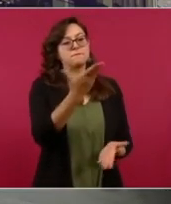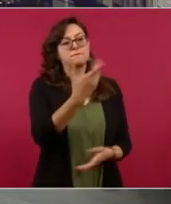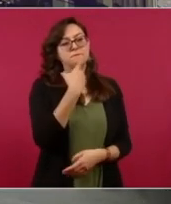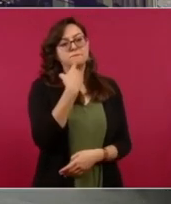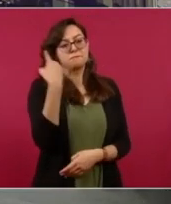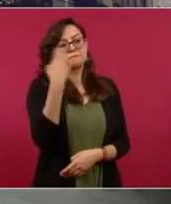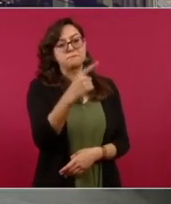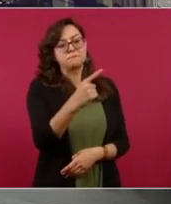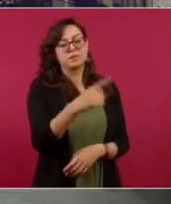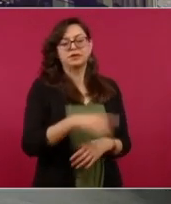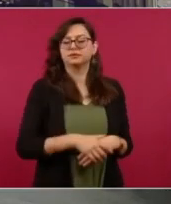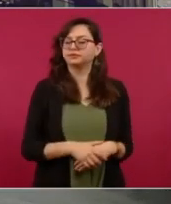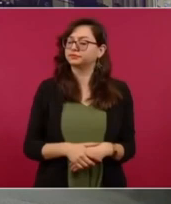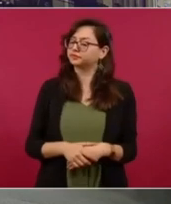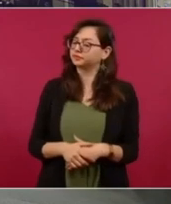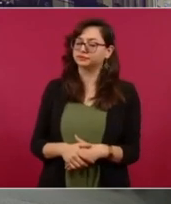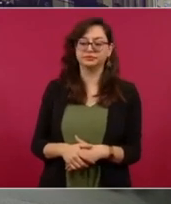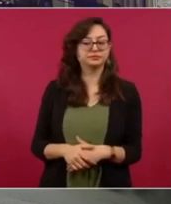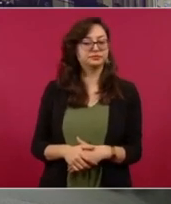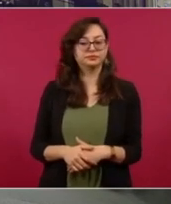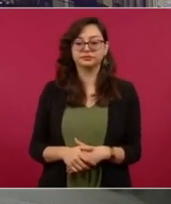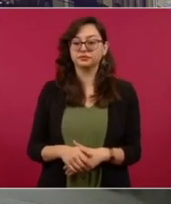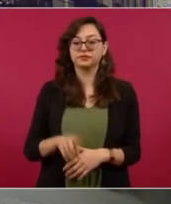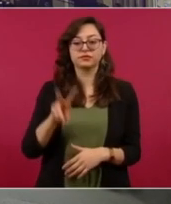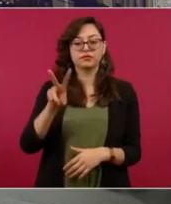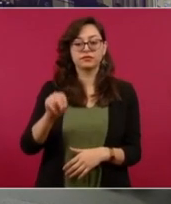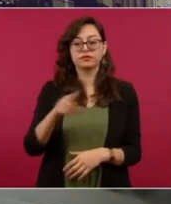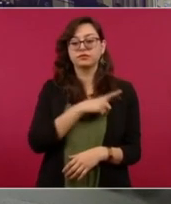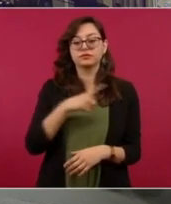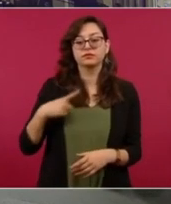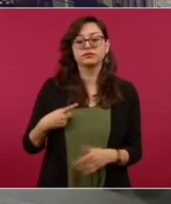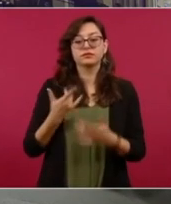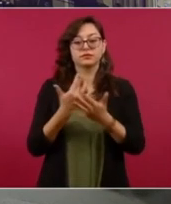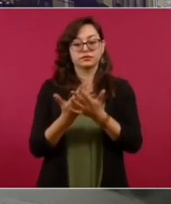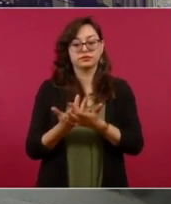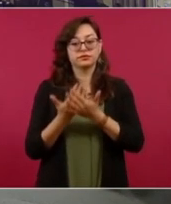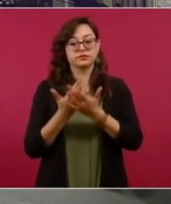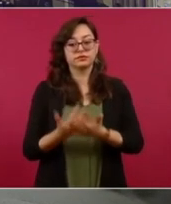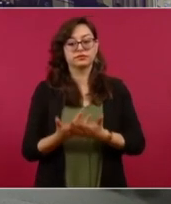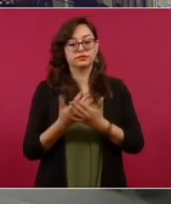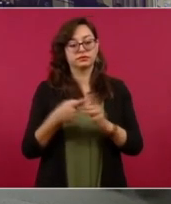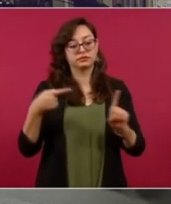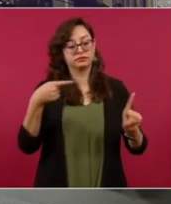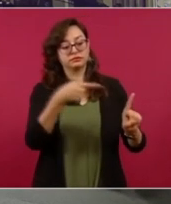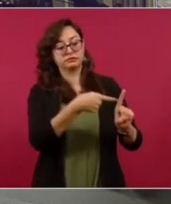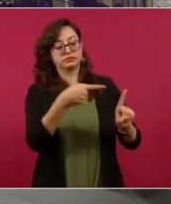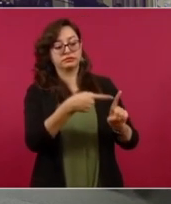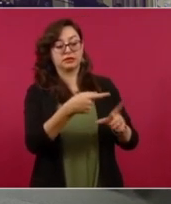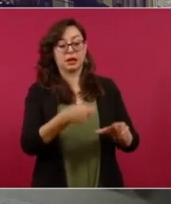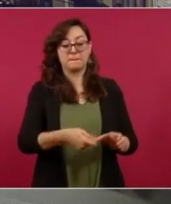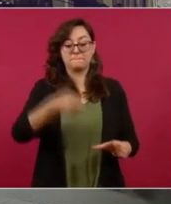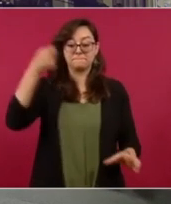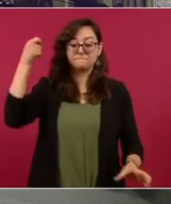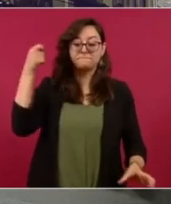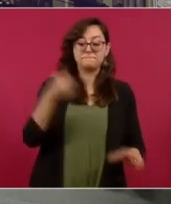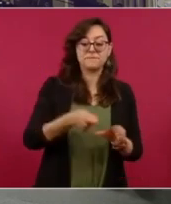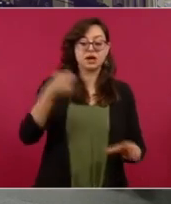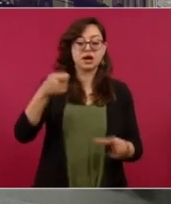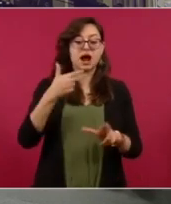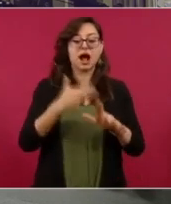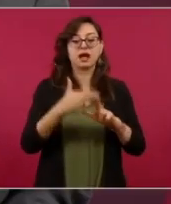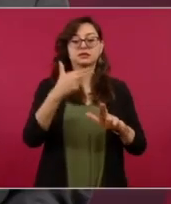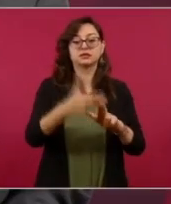esperarnos porque creo que es hasta junio la sentencia definitiva. Vamos a